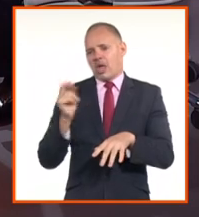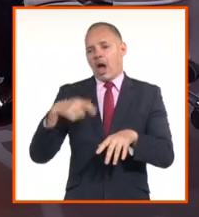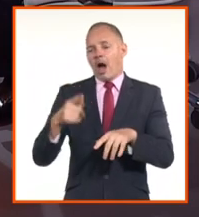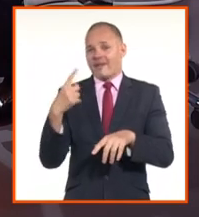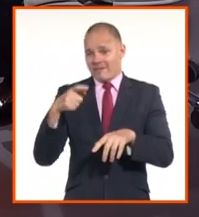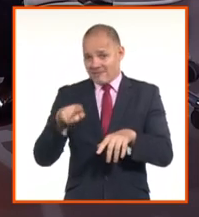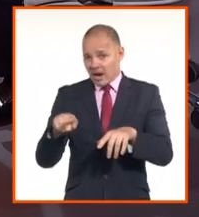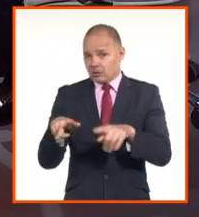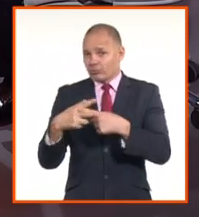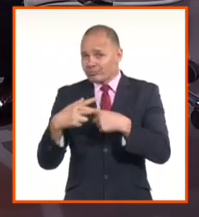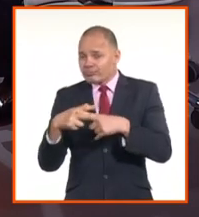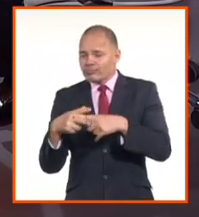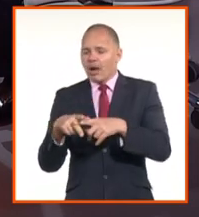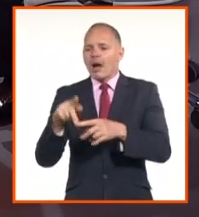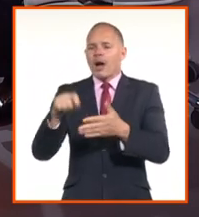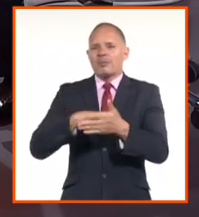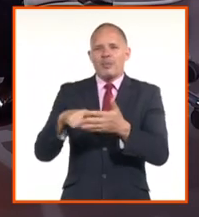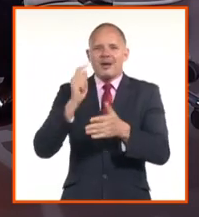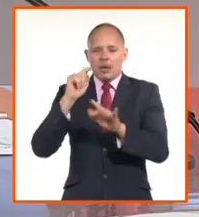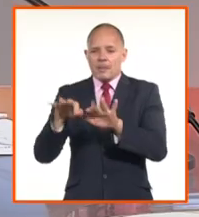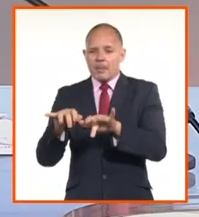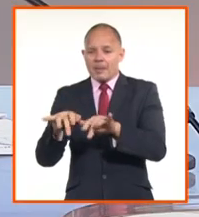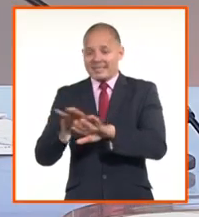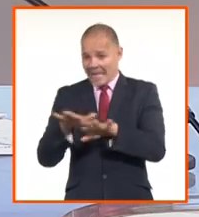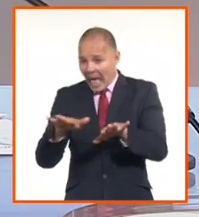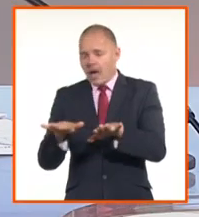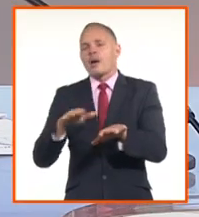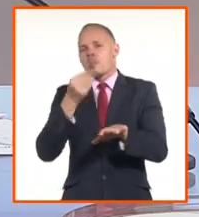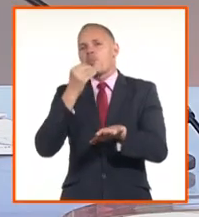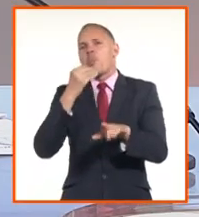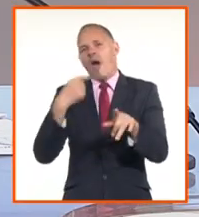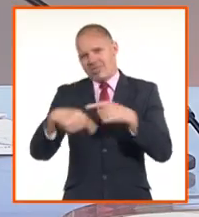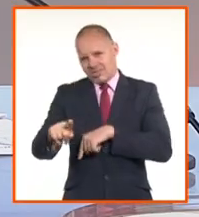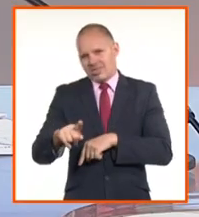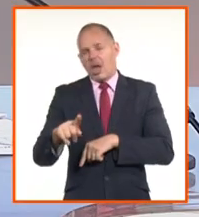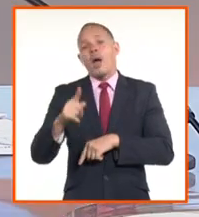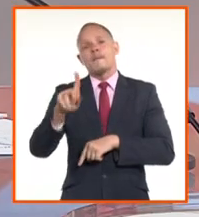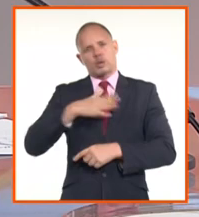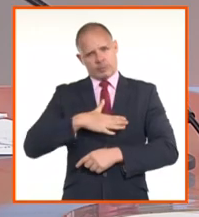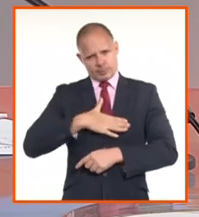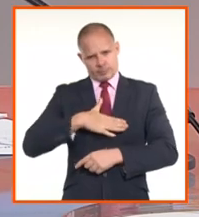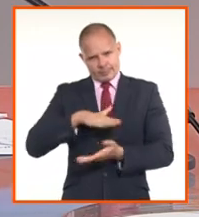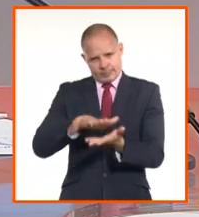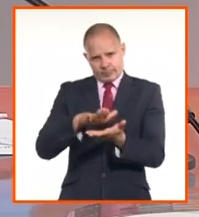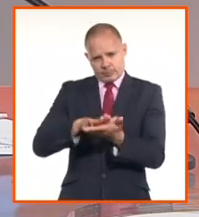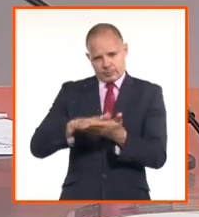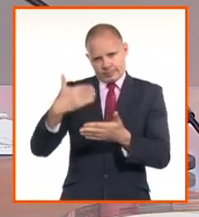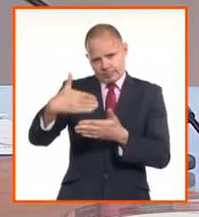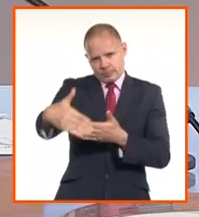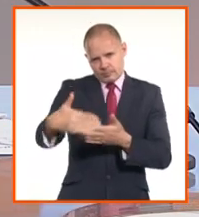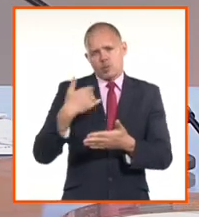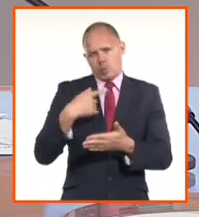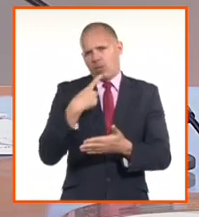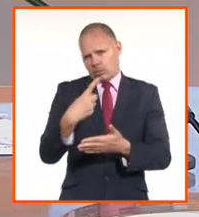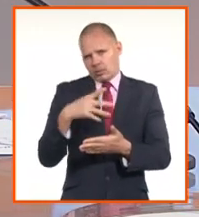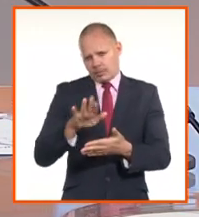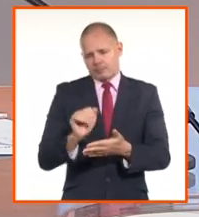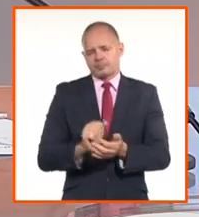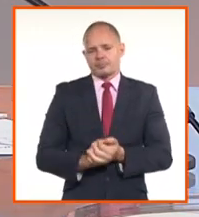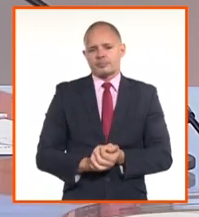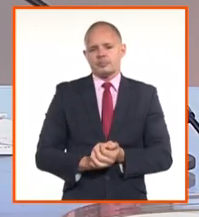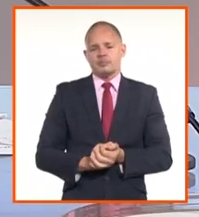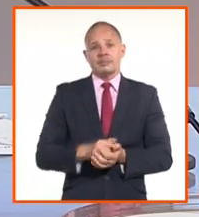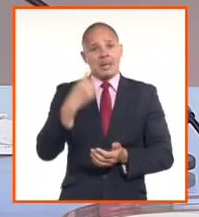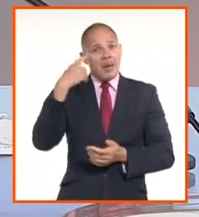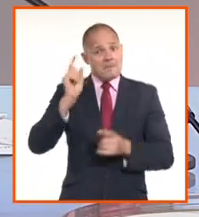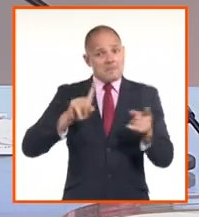plataformas electrónicas que estamos trabajando en ese proceso, pero bueno, realmente no lo tenemos a punto para el día de